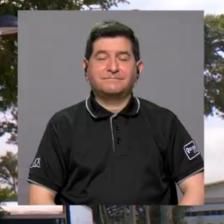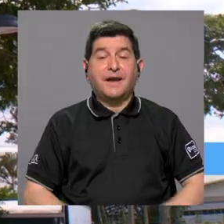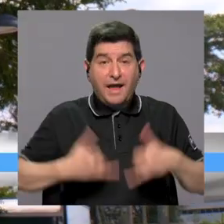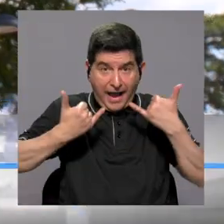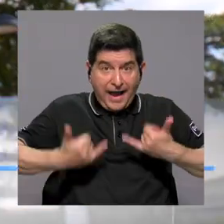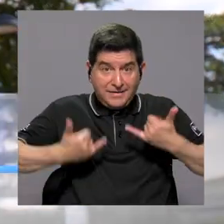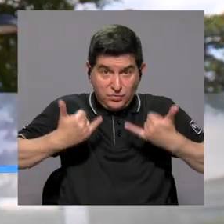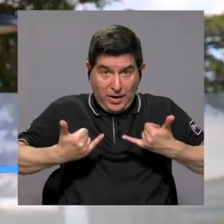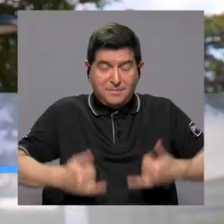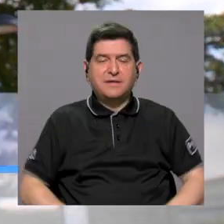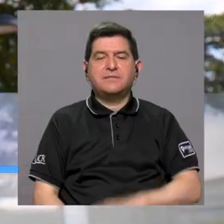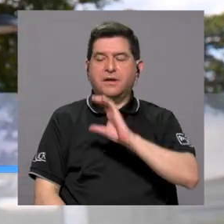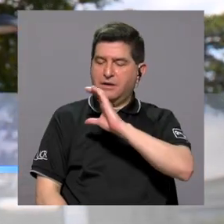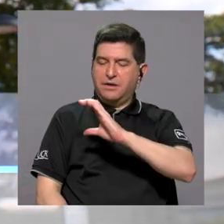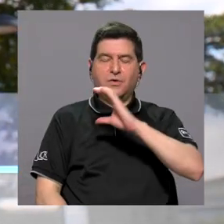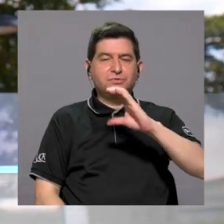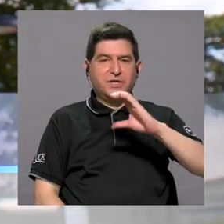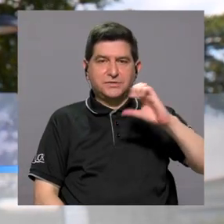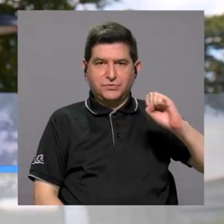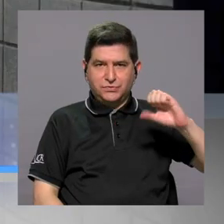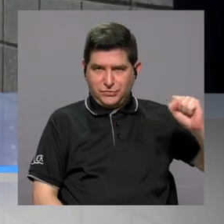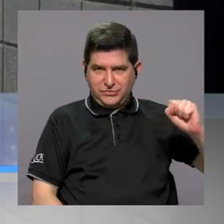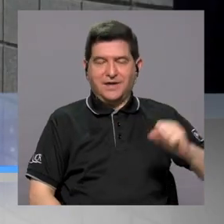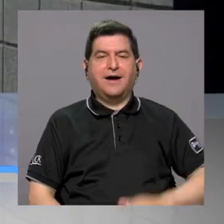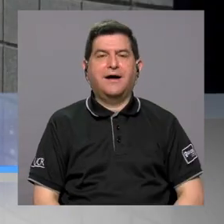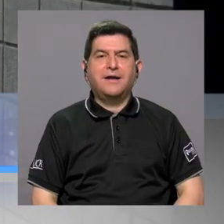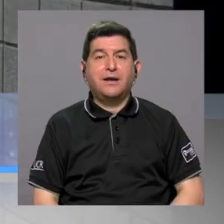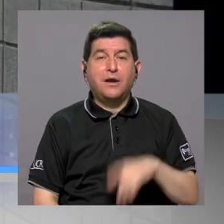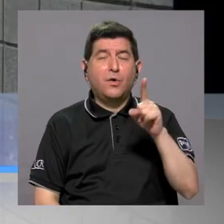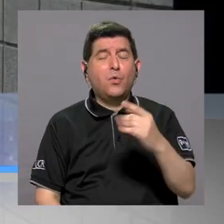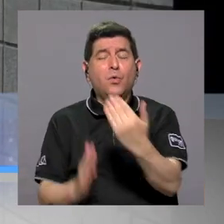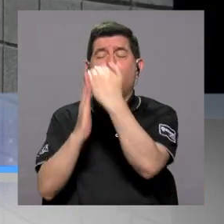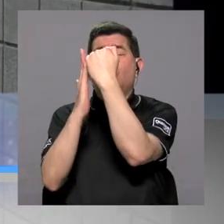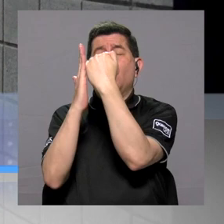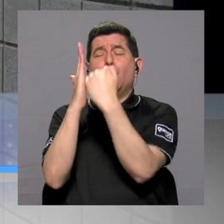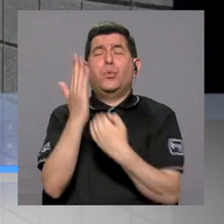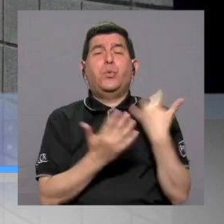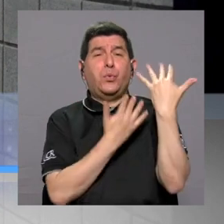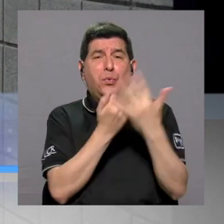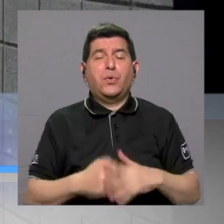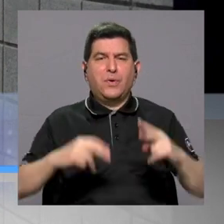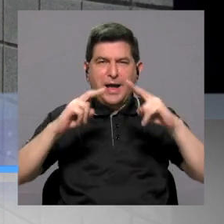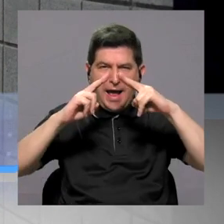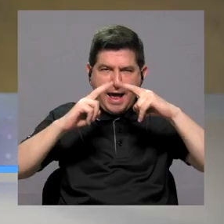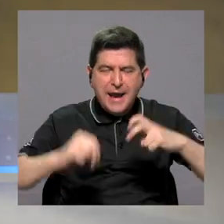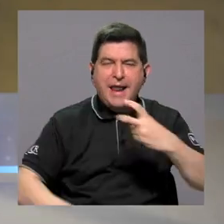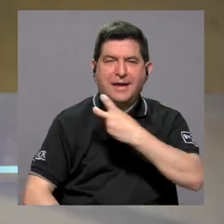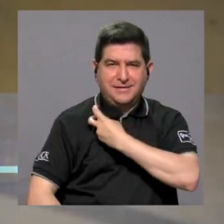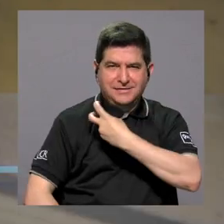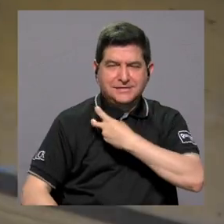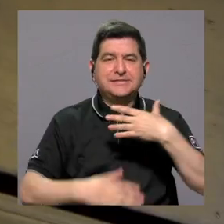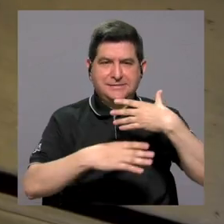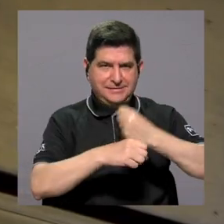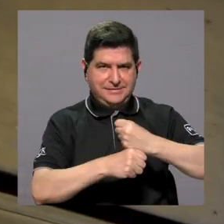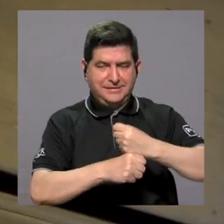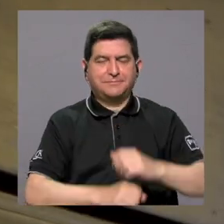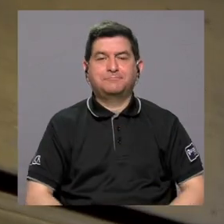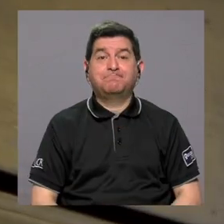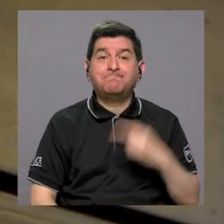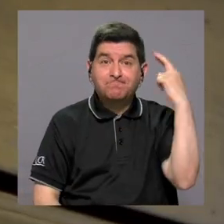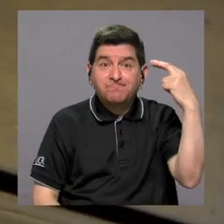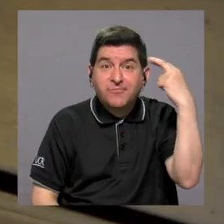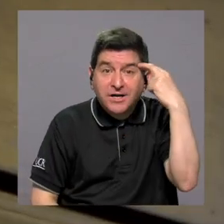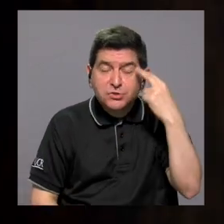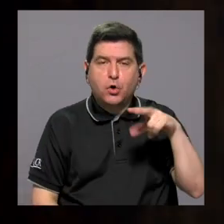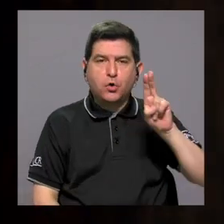Actualmente, la Caja Costarricense de Seguro Social tiene una larga lista de espera para realizar densitometrías. Por